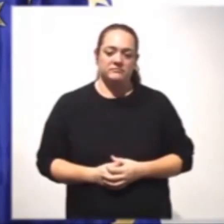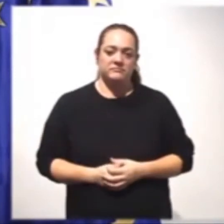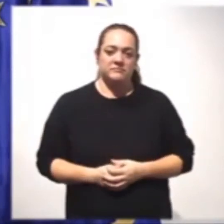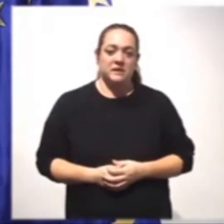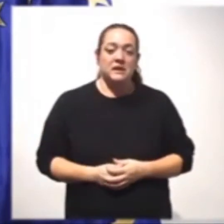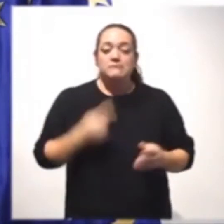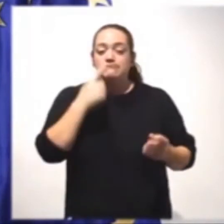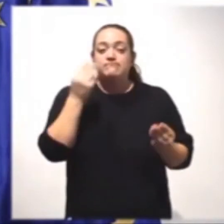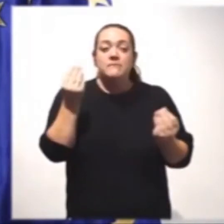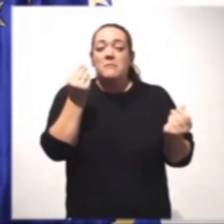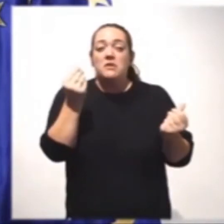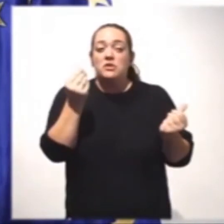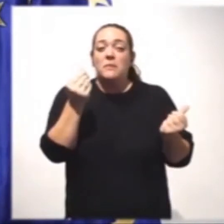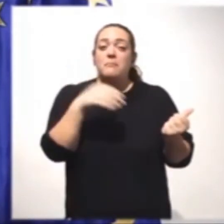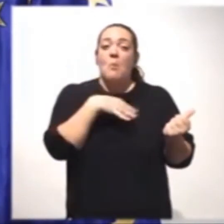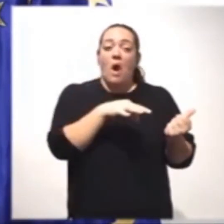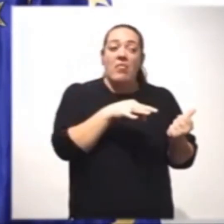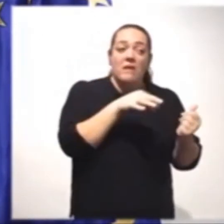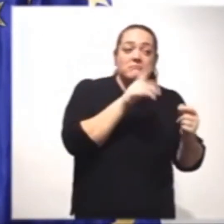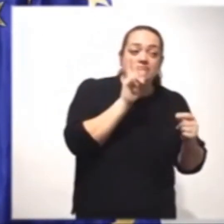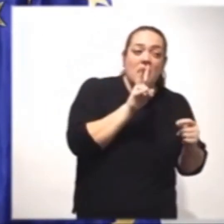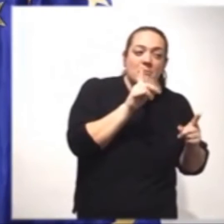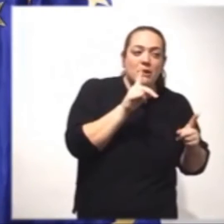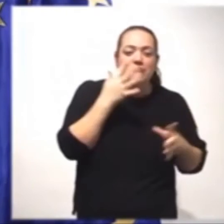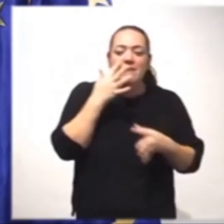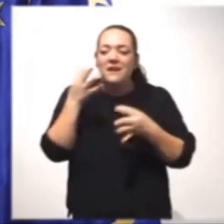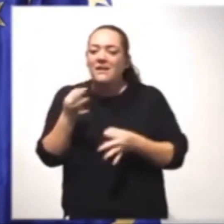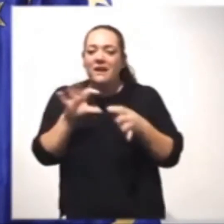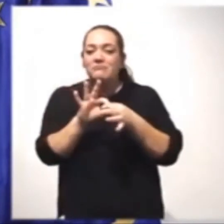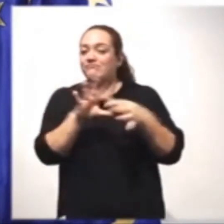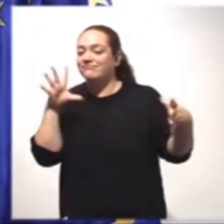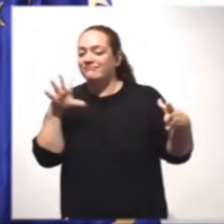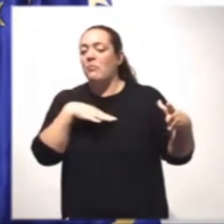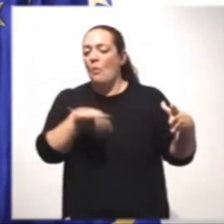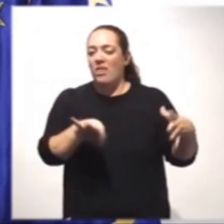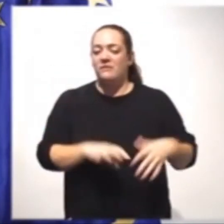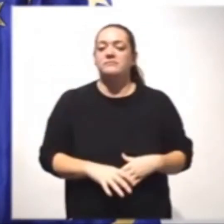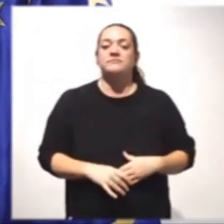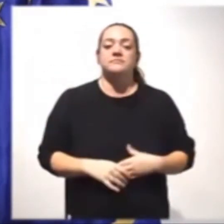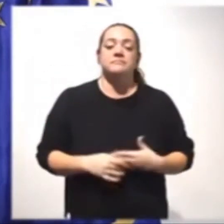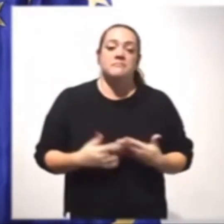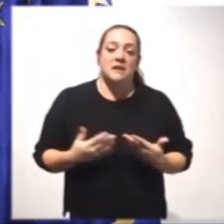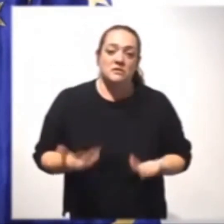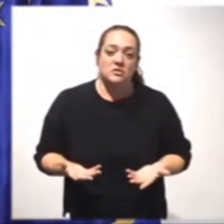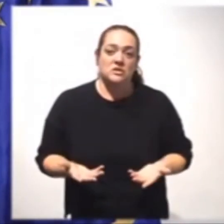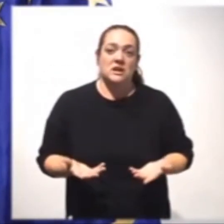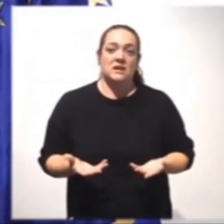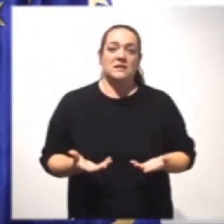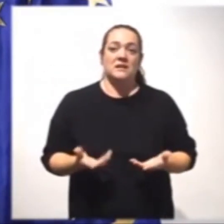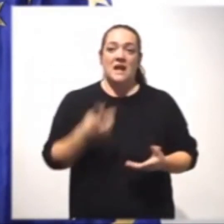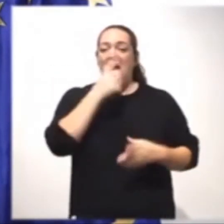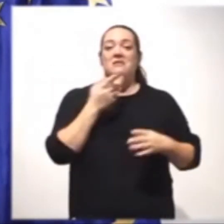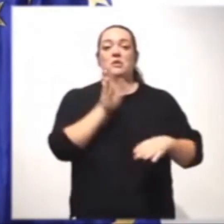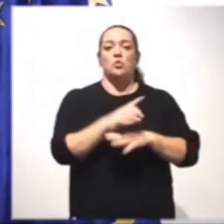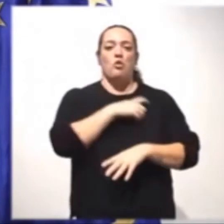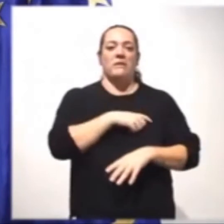impresión puede ser una y la realidad puede ser otra. La actitud del Comité Científico ha